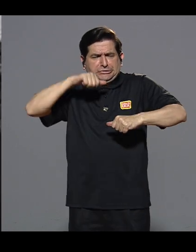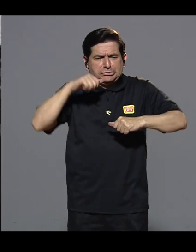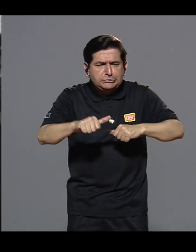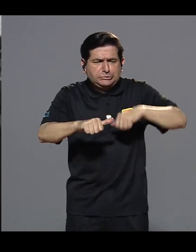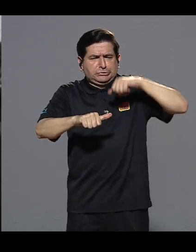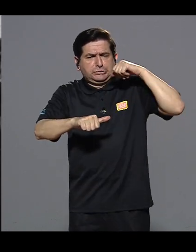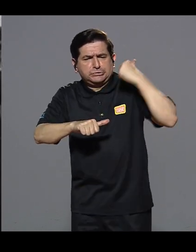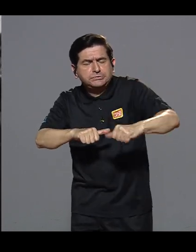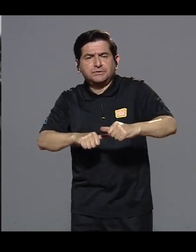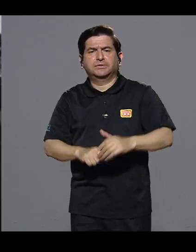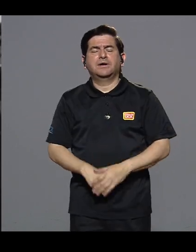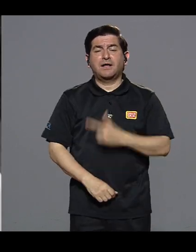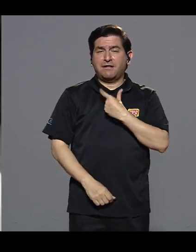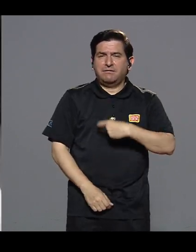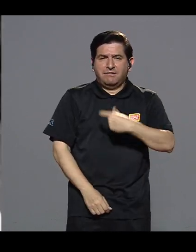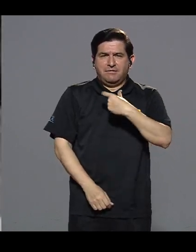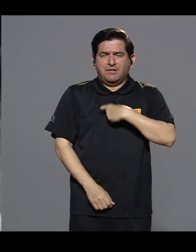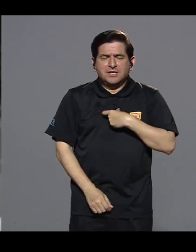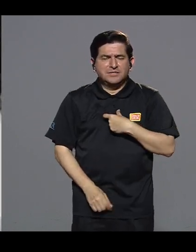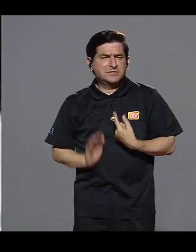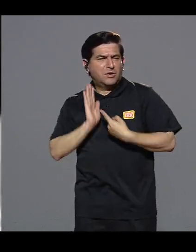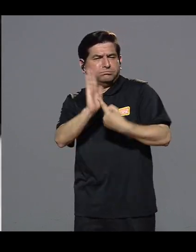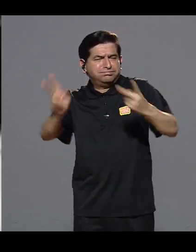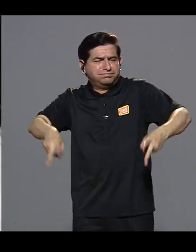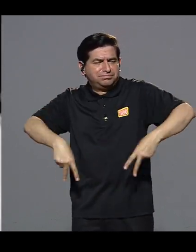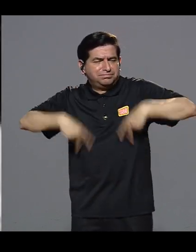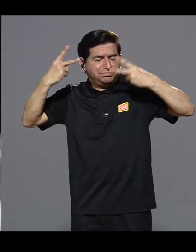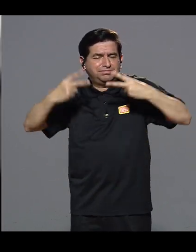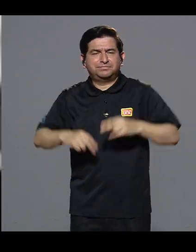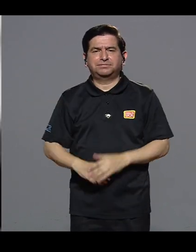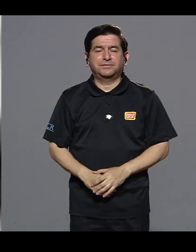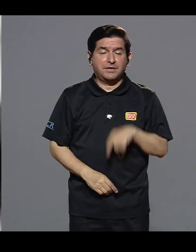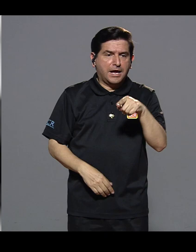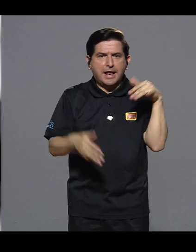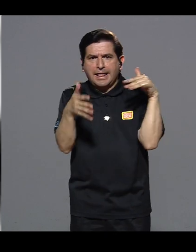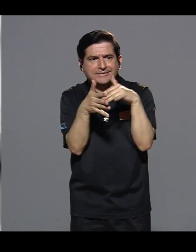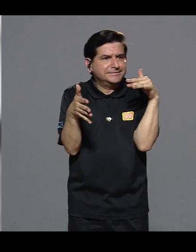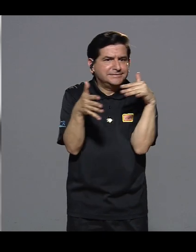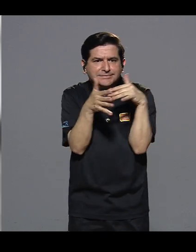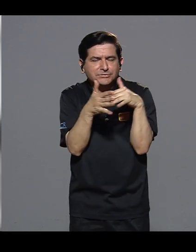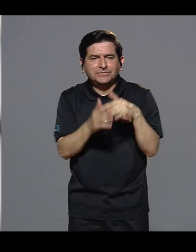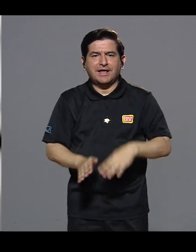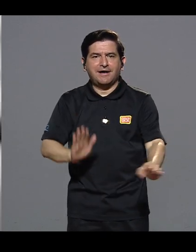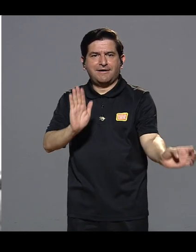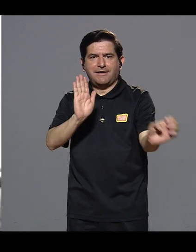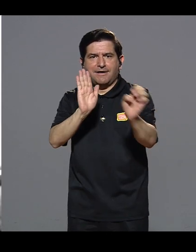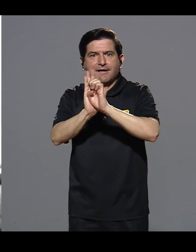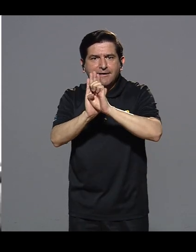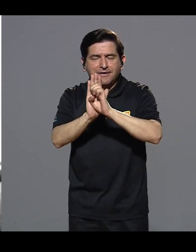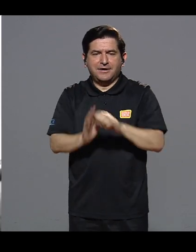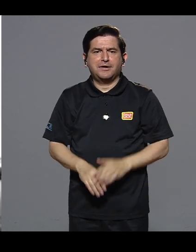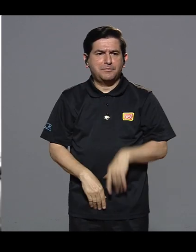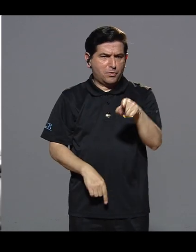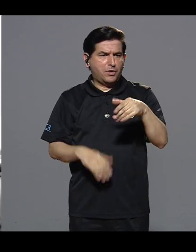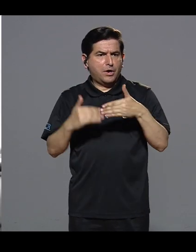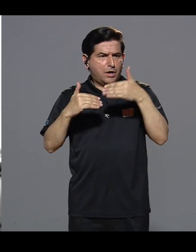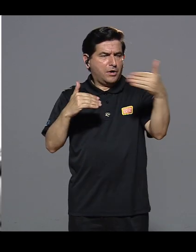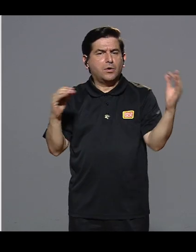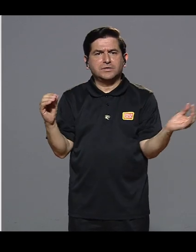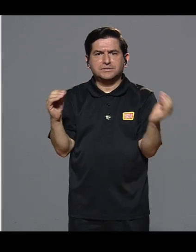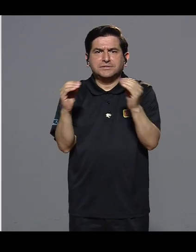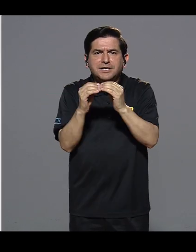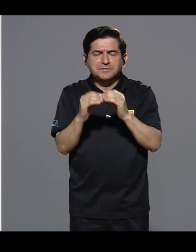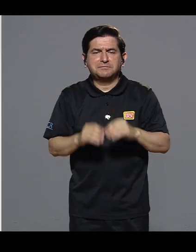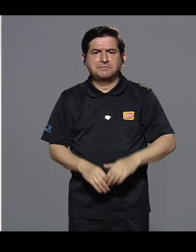Es increíble la perseverancia que él tiene, las ganas que le pone a la vida estudiar, el ejemplo.